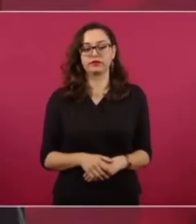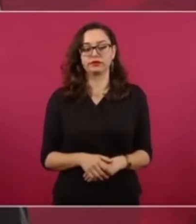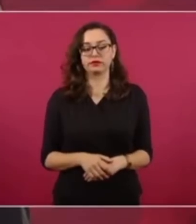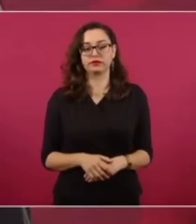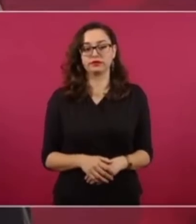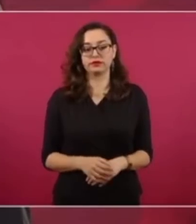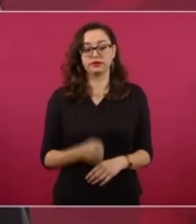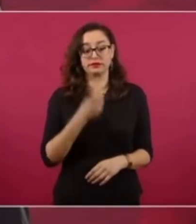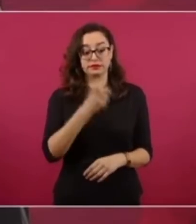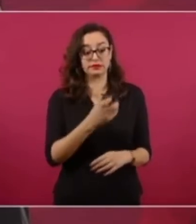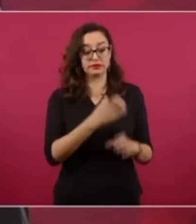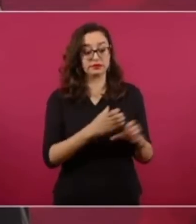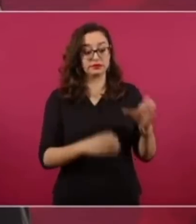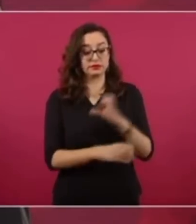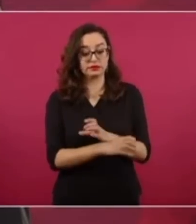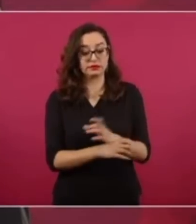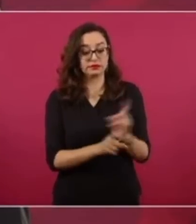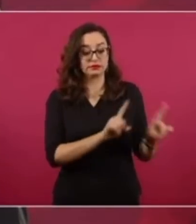importantes.